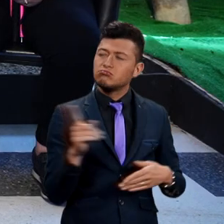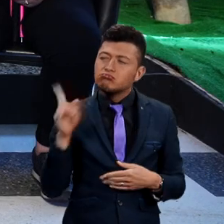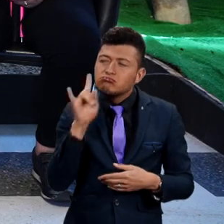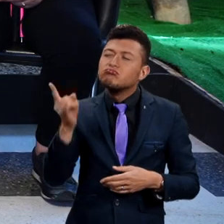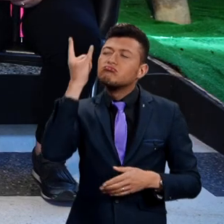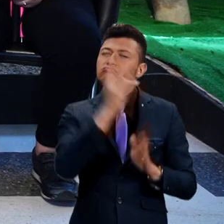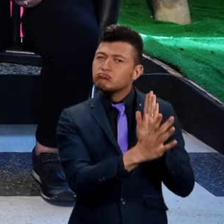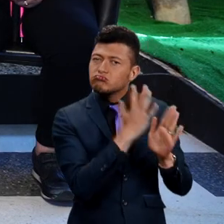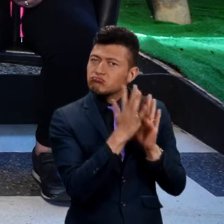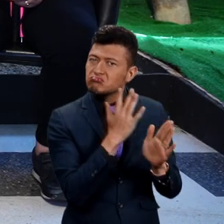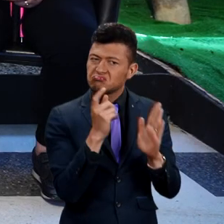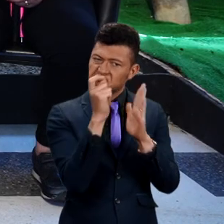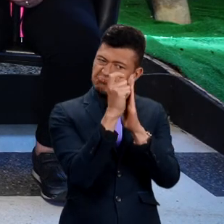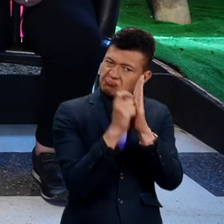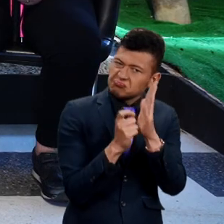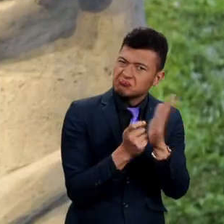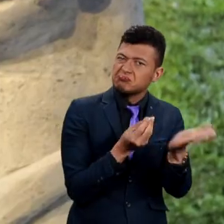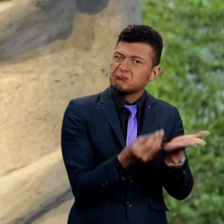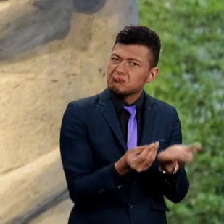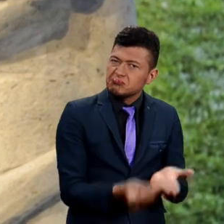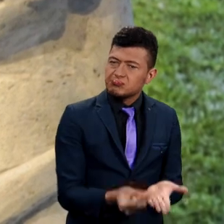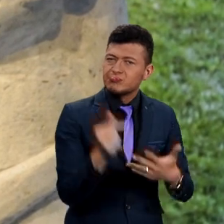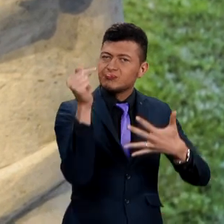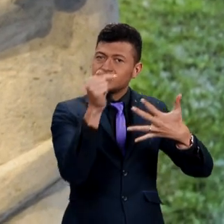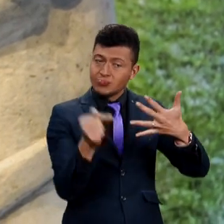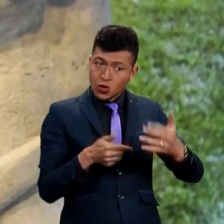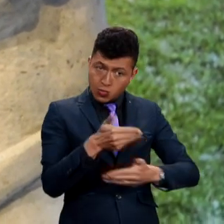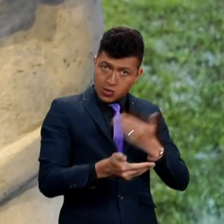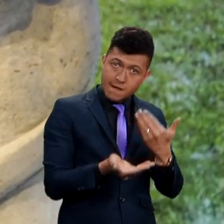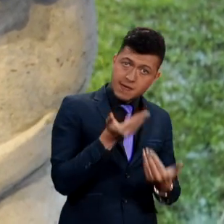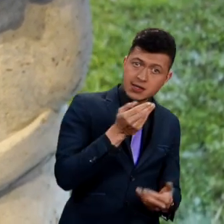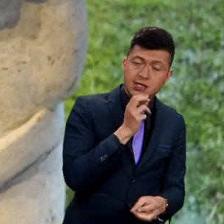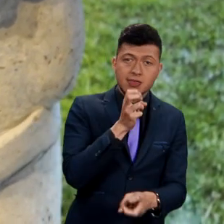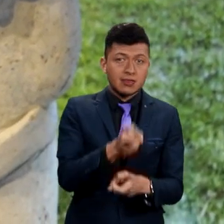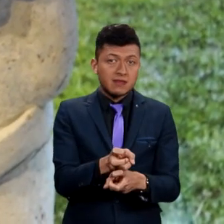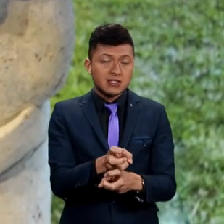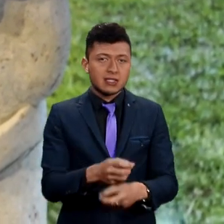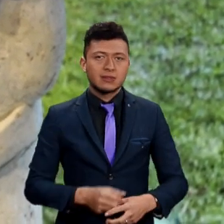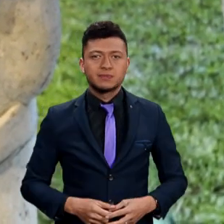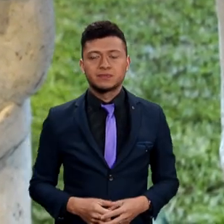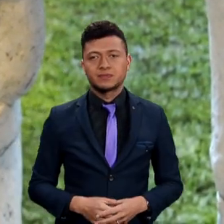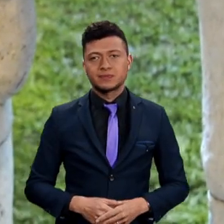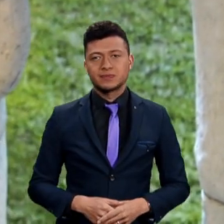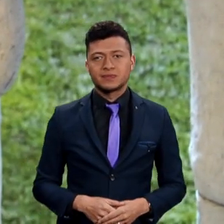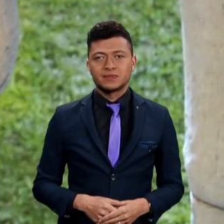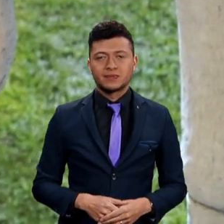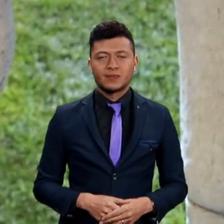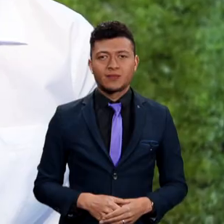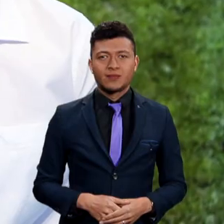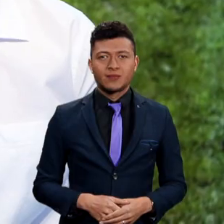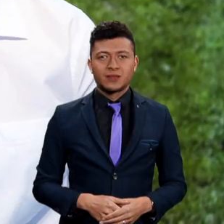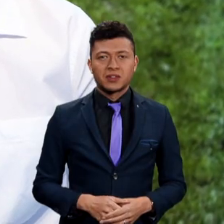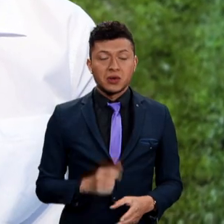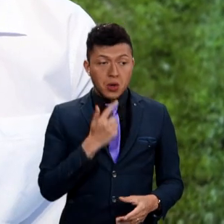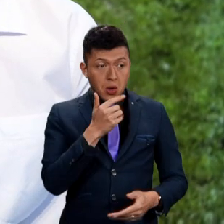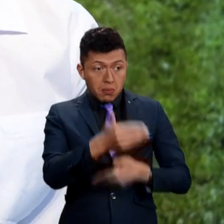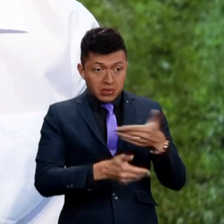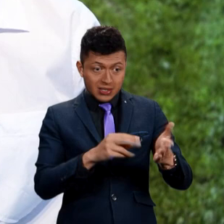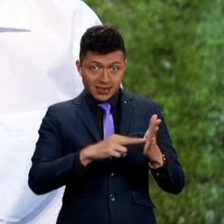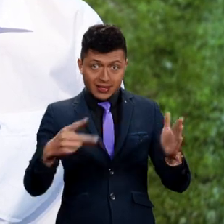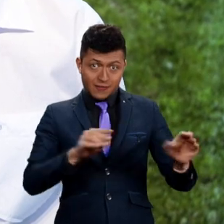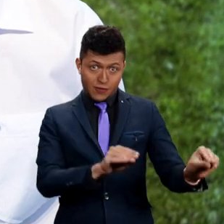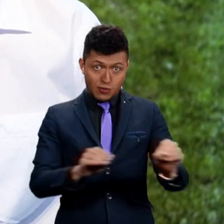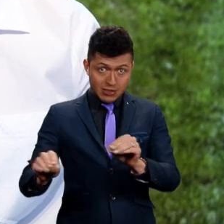¿cómo te enteraste de este y además de eso? ¿Cuáles son los requisitos que se exigen y el proceso fue fácil o fue difícil? El proceso para